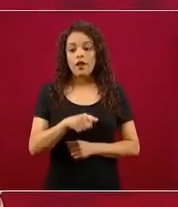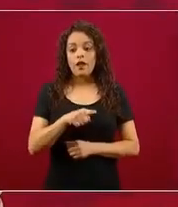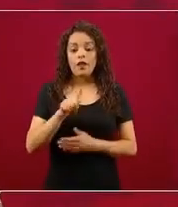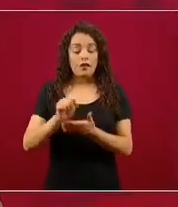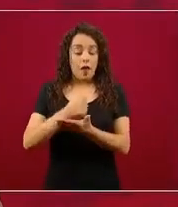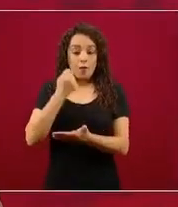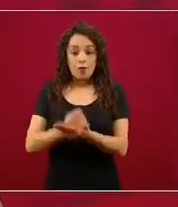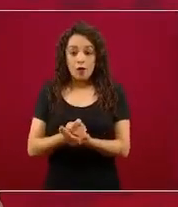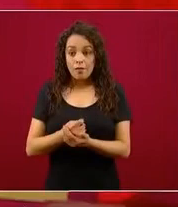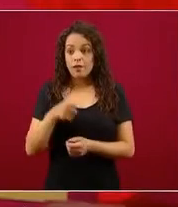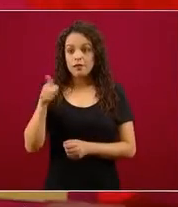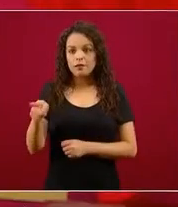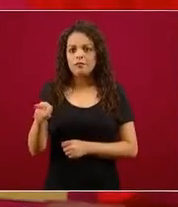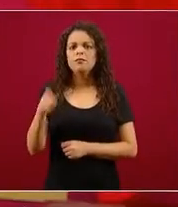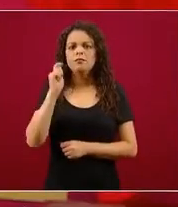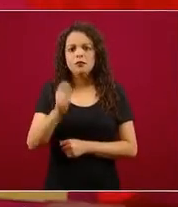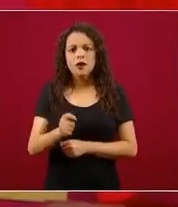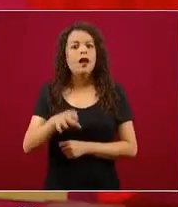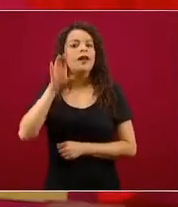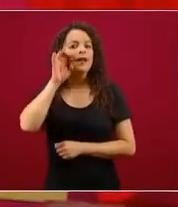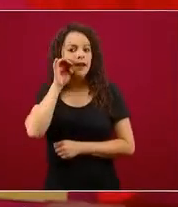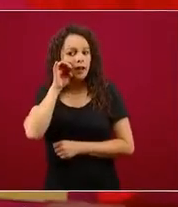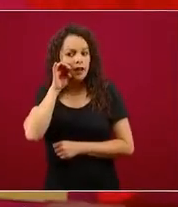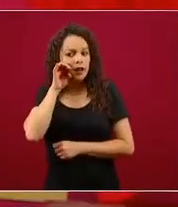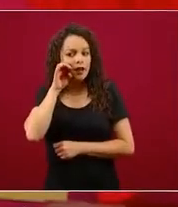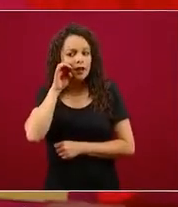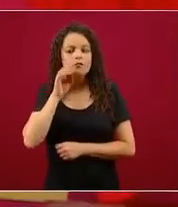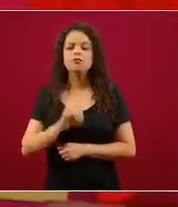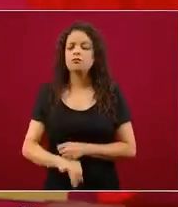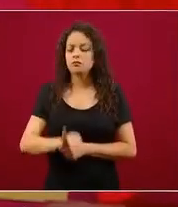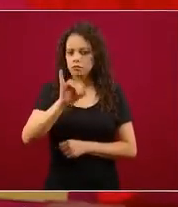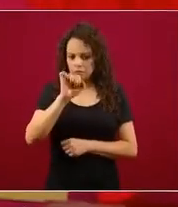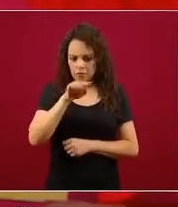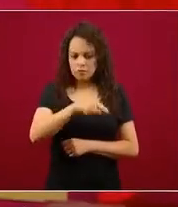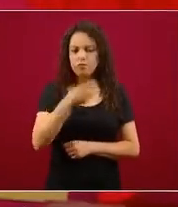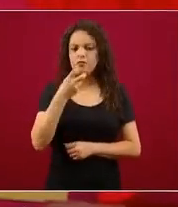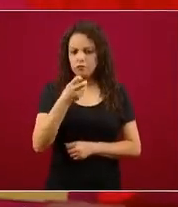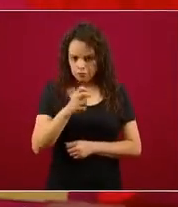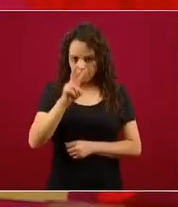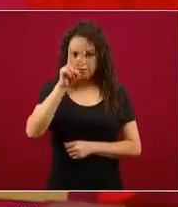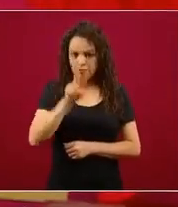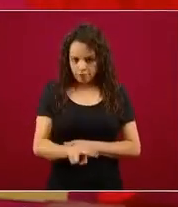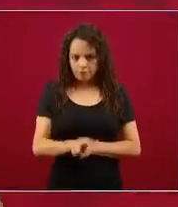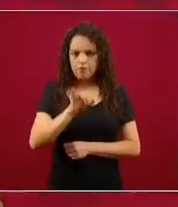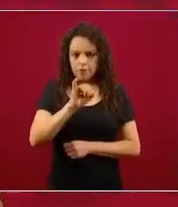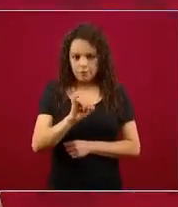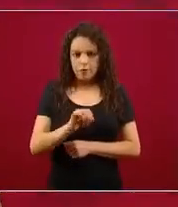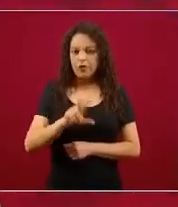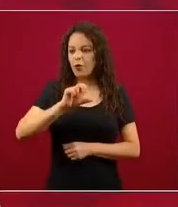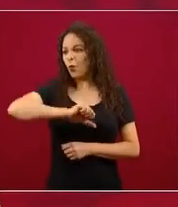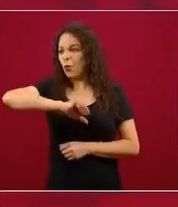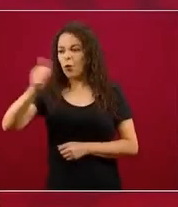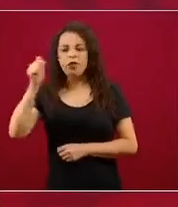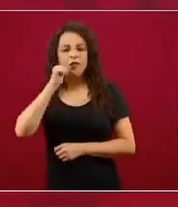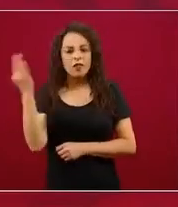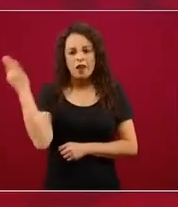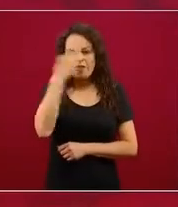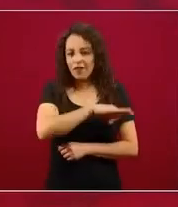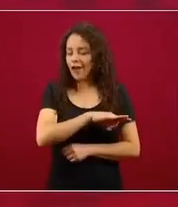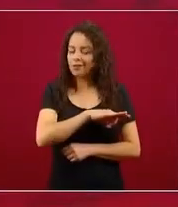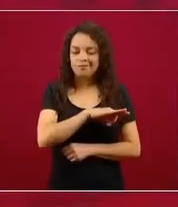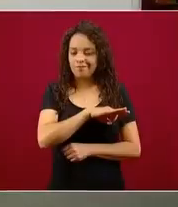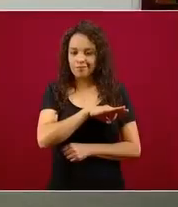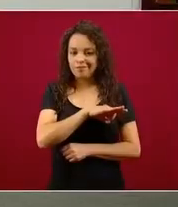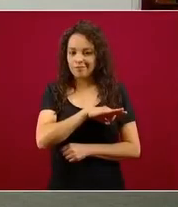Efectivamente, este documento es real, no es apócrifo como muchos que a veces también no se filtran, sino se inventan, es real. Y lo